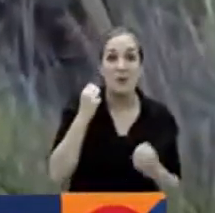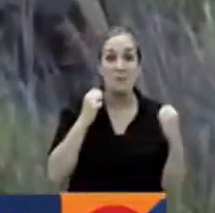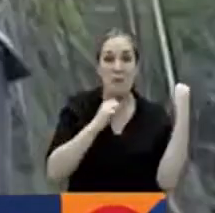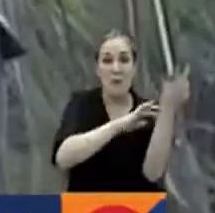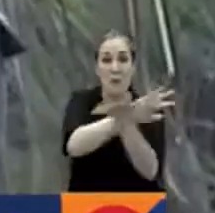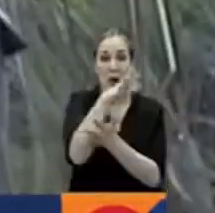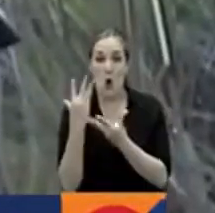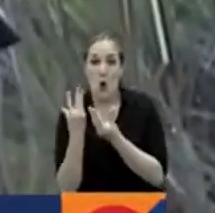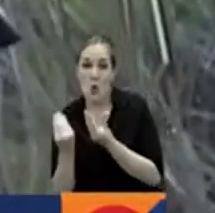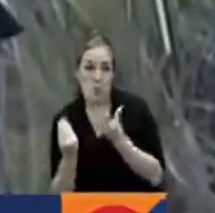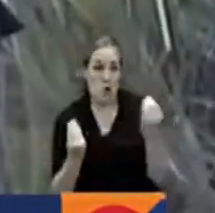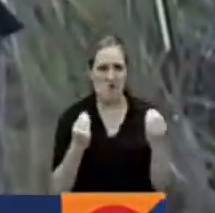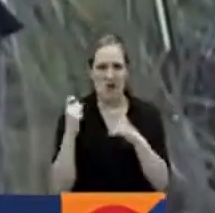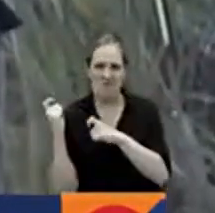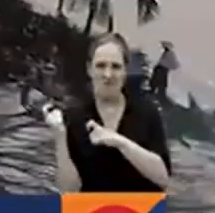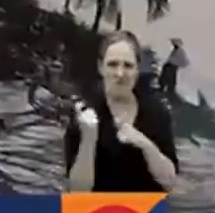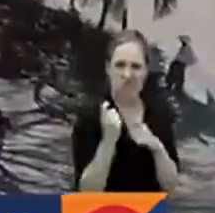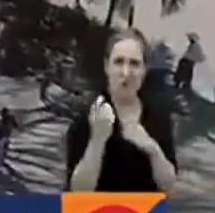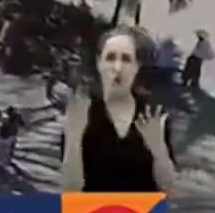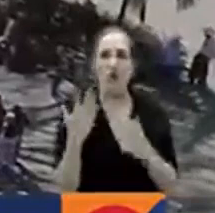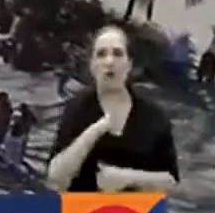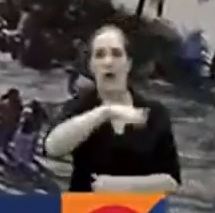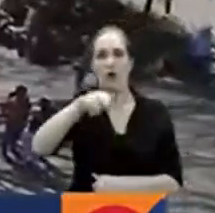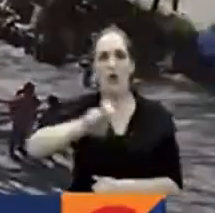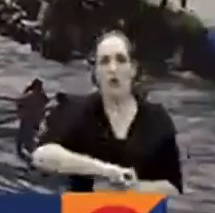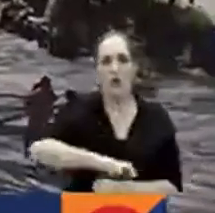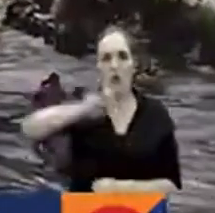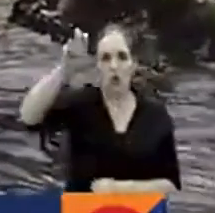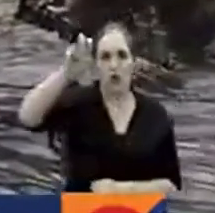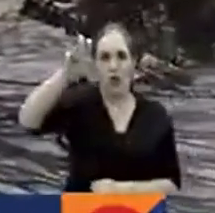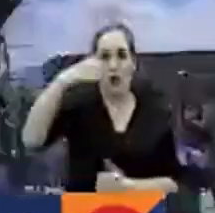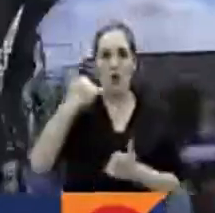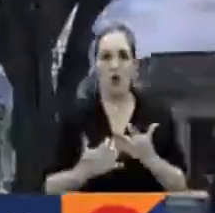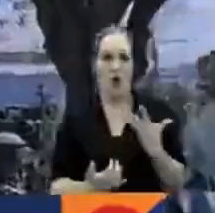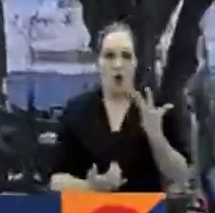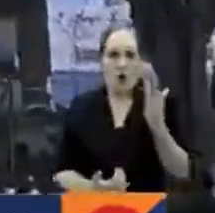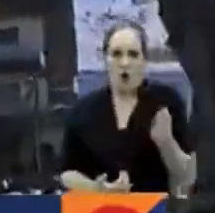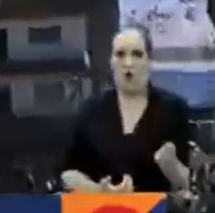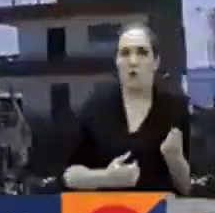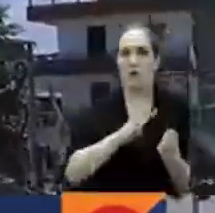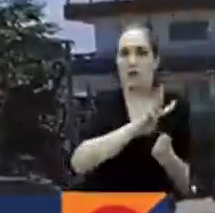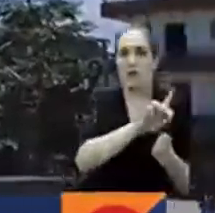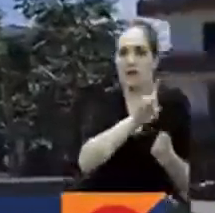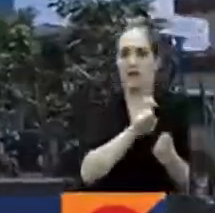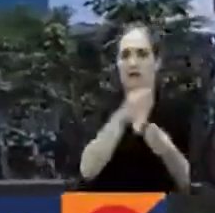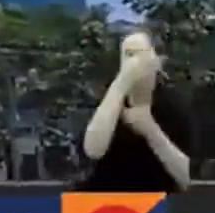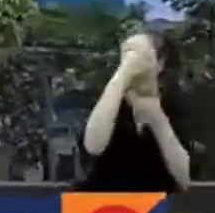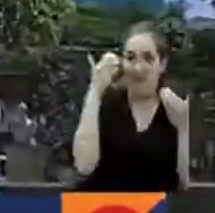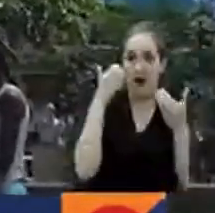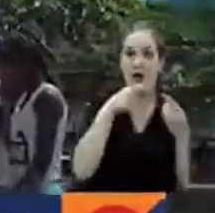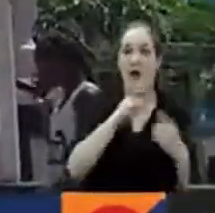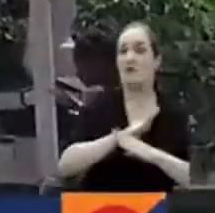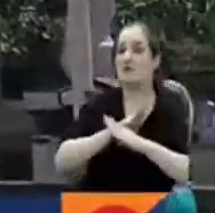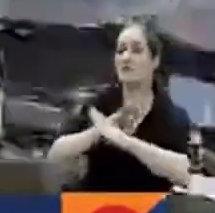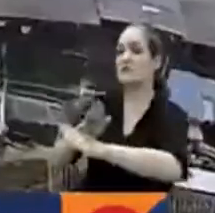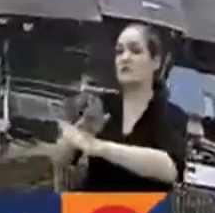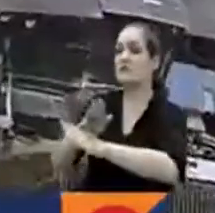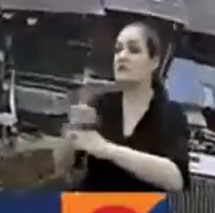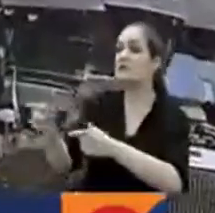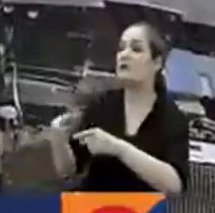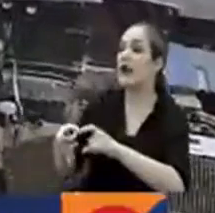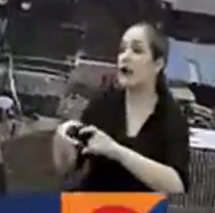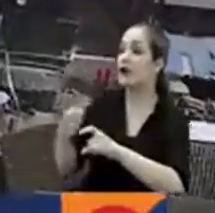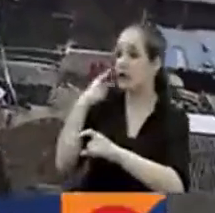grupos armados ilegales en el norte de Antioquia, las disidencias del frente 36 de las FARC estarían impidiendo el ingreso de las personas que no estén